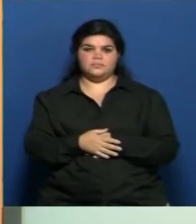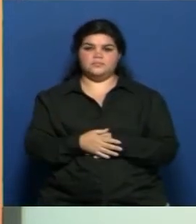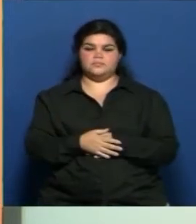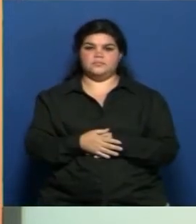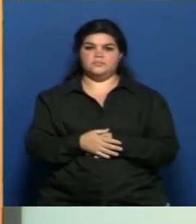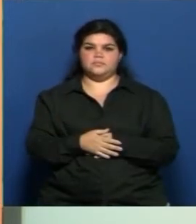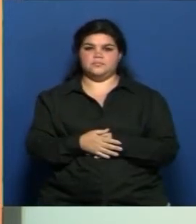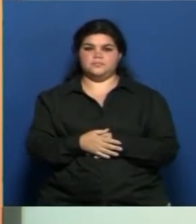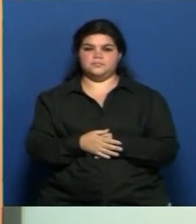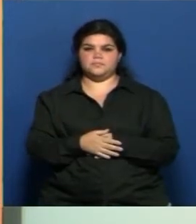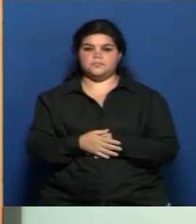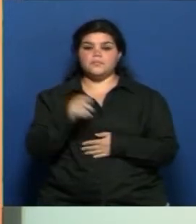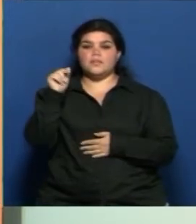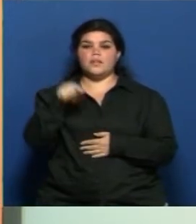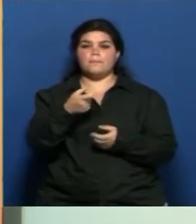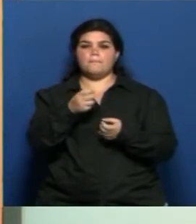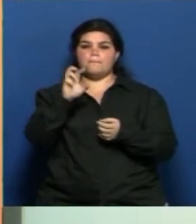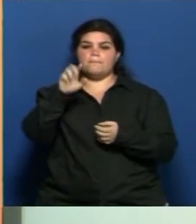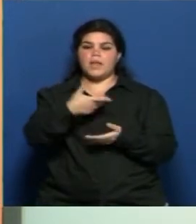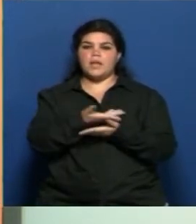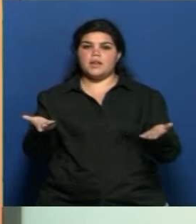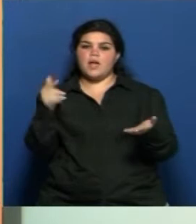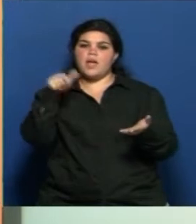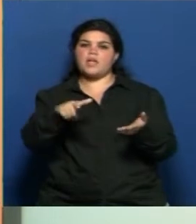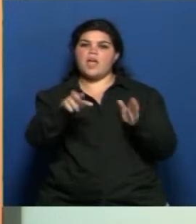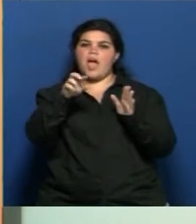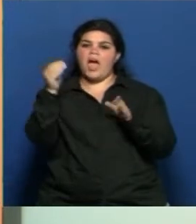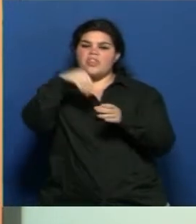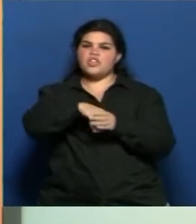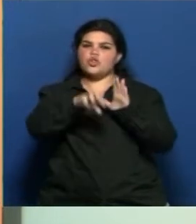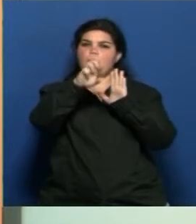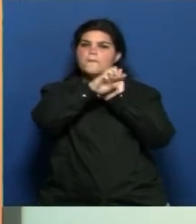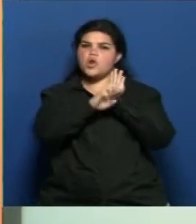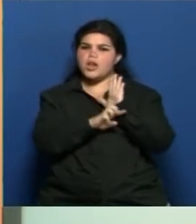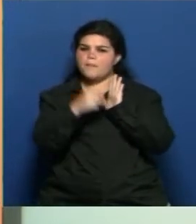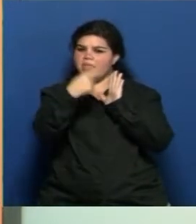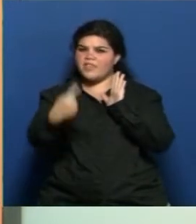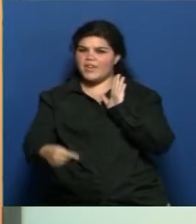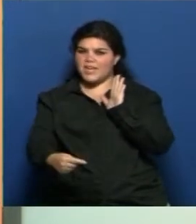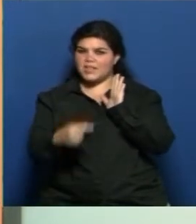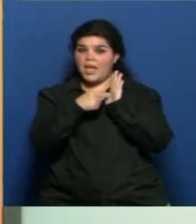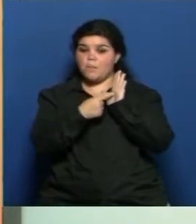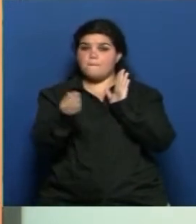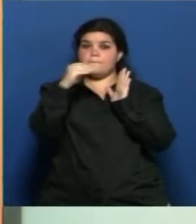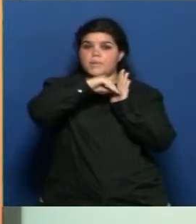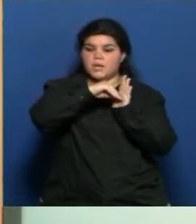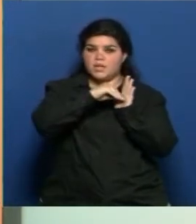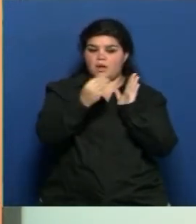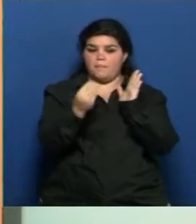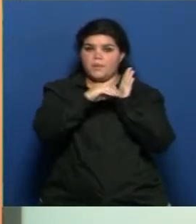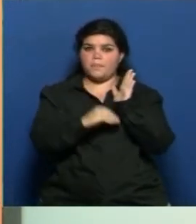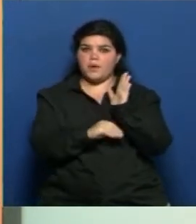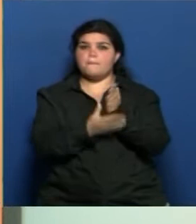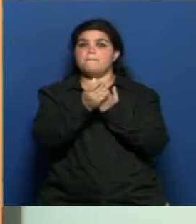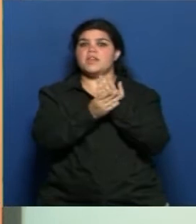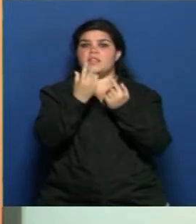que implica, es decir, que contiene una serie de programas. Y dentro de esos programas, posteriormente, cada uno de los militerios van a tener que